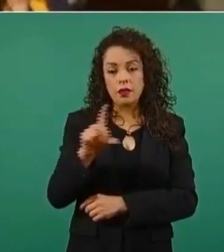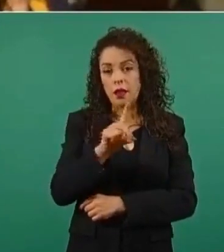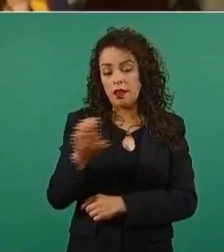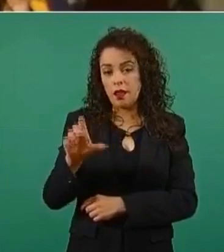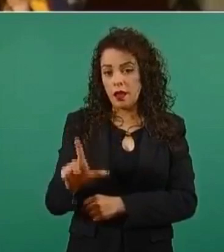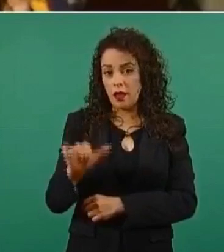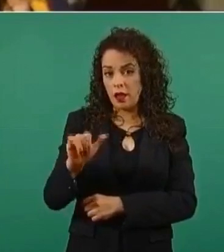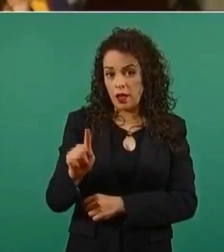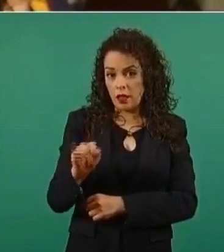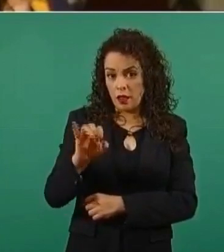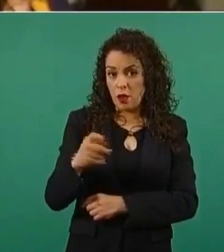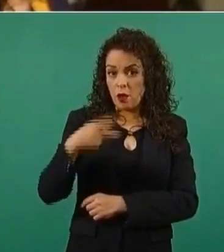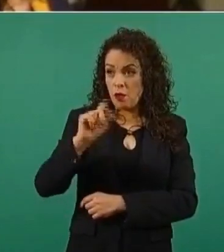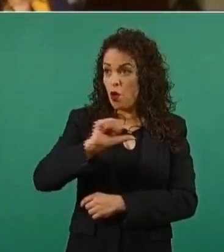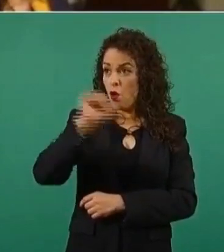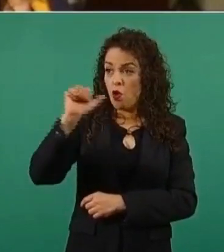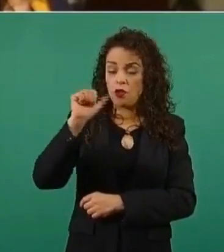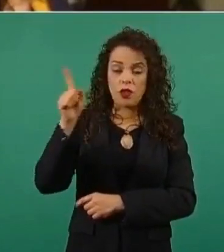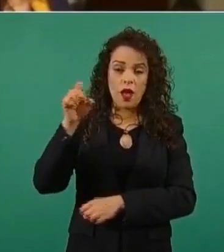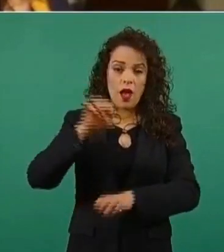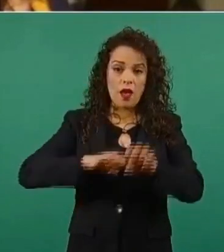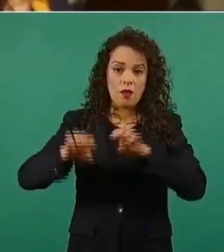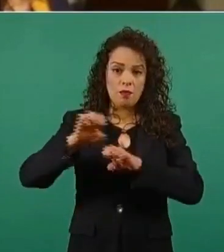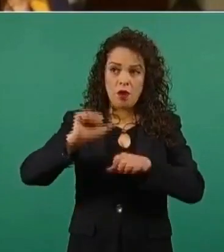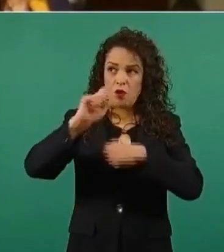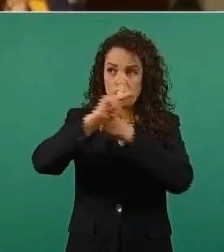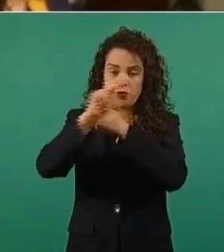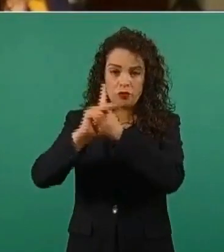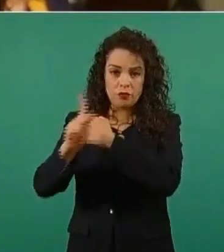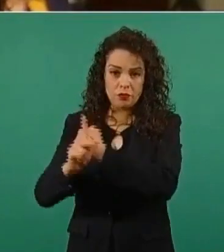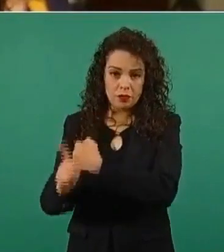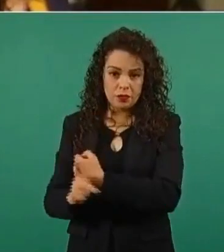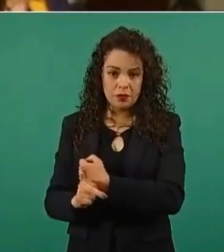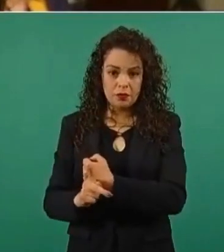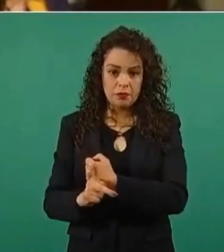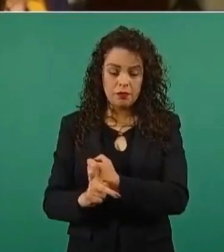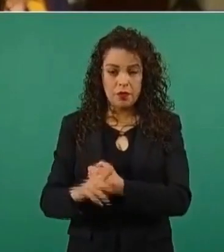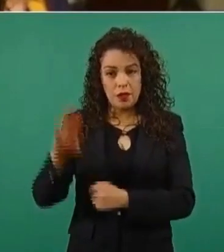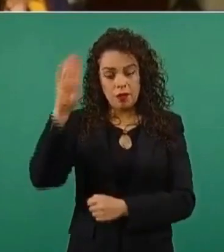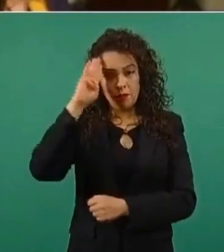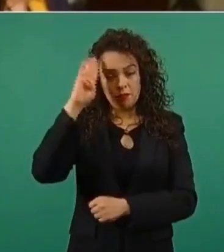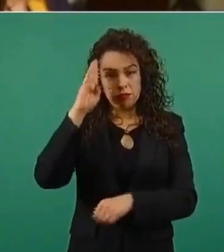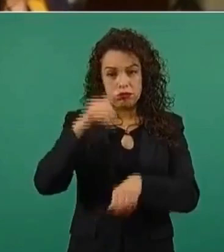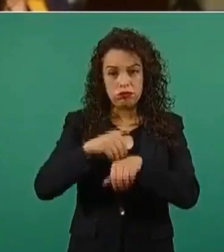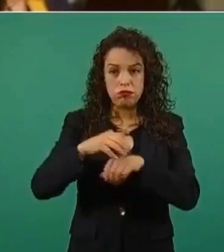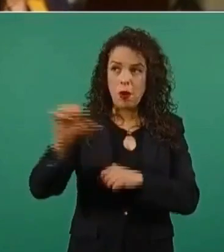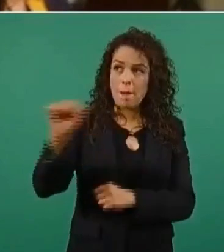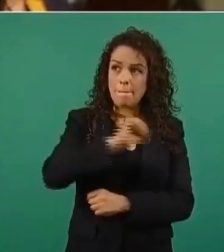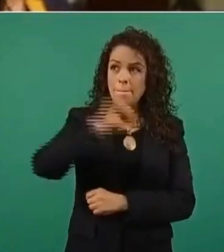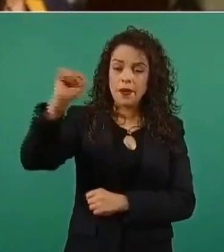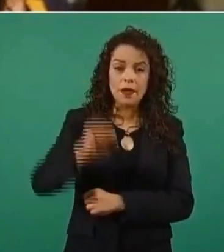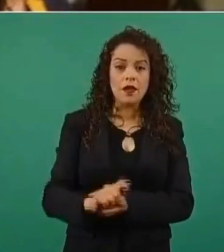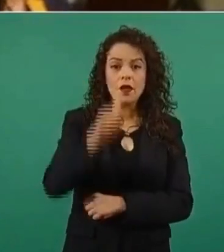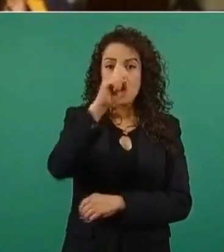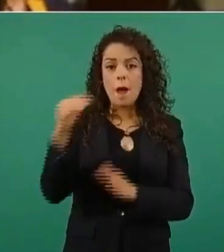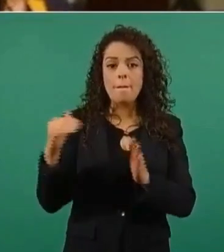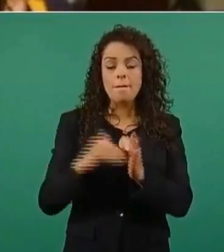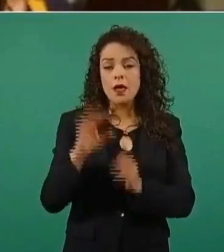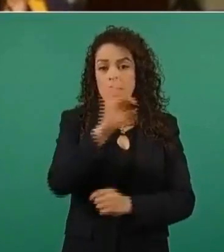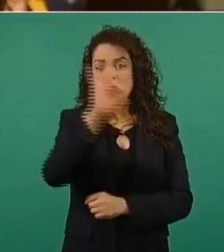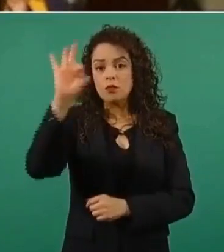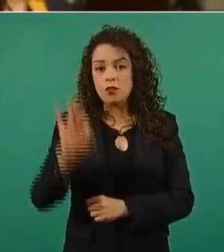empresas transnacionales, pues las cifras se disparan incluso hasta en un mil por ciento o